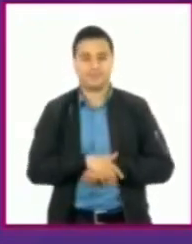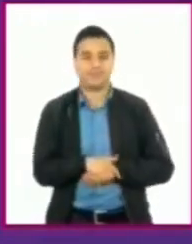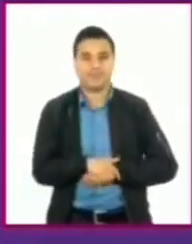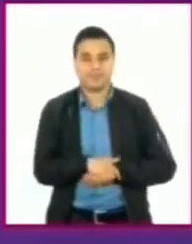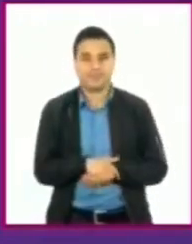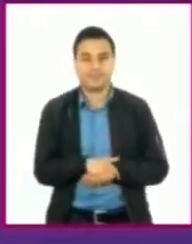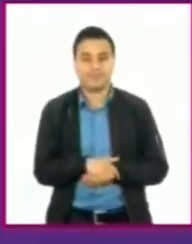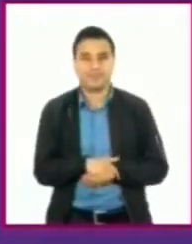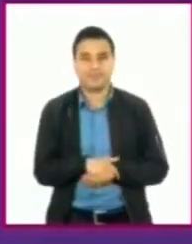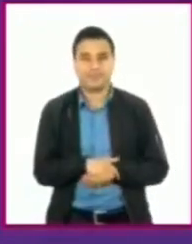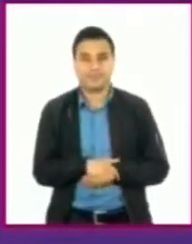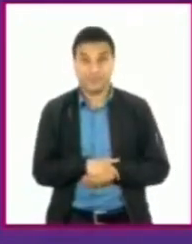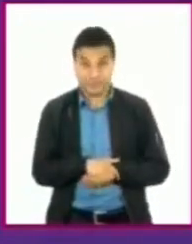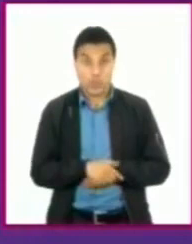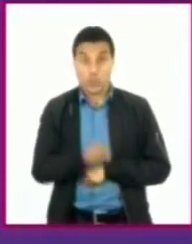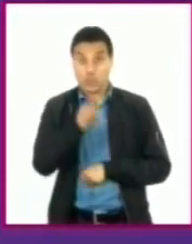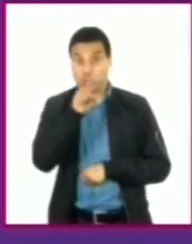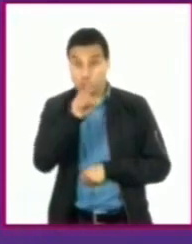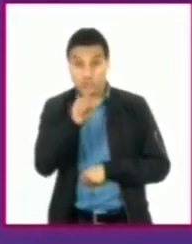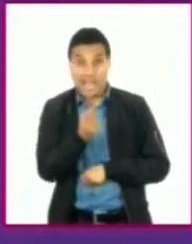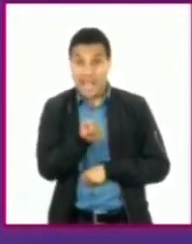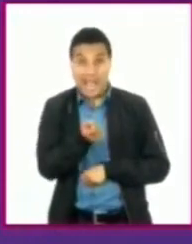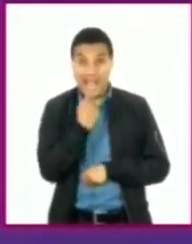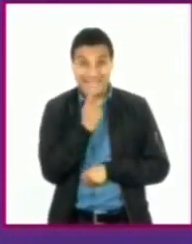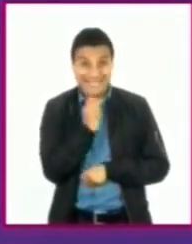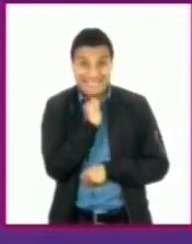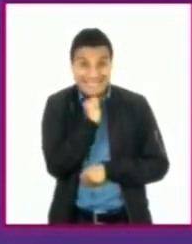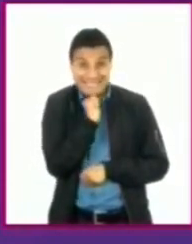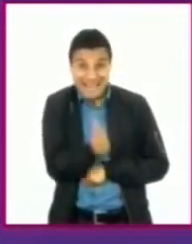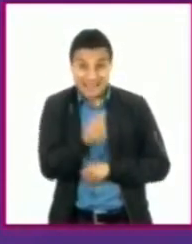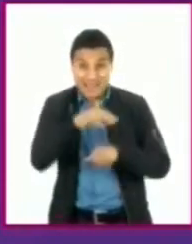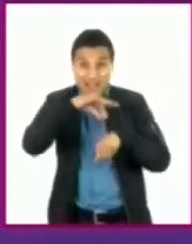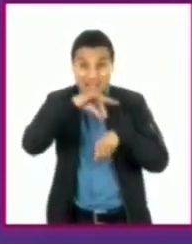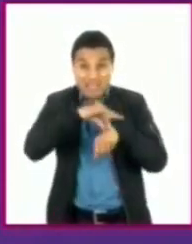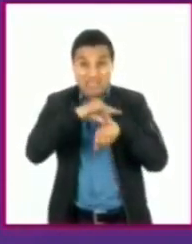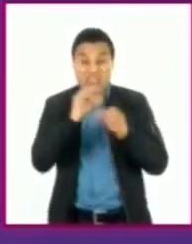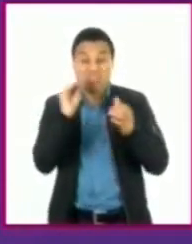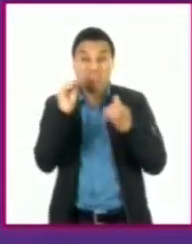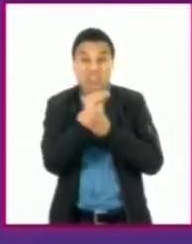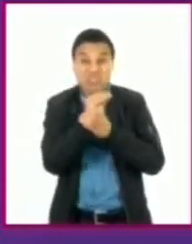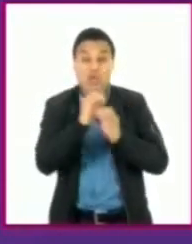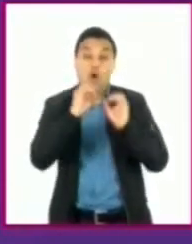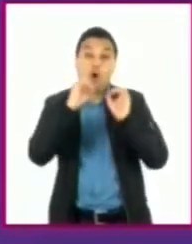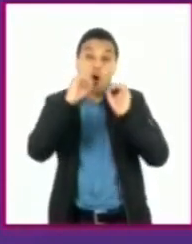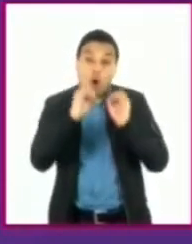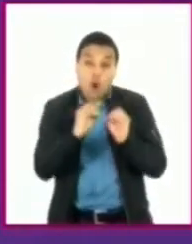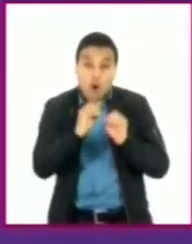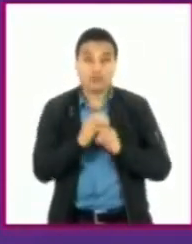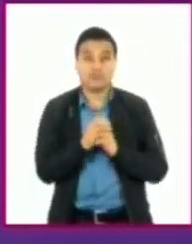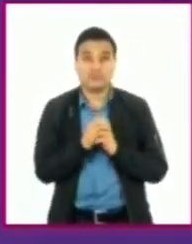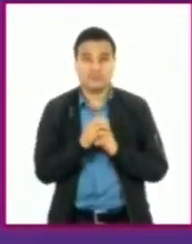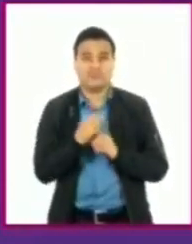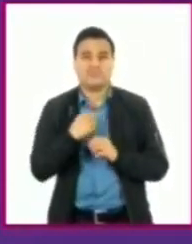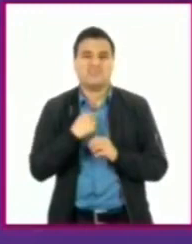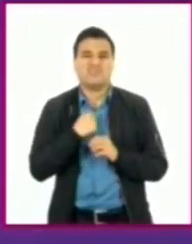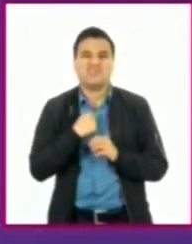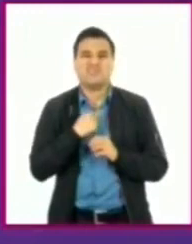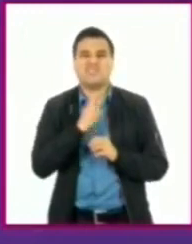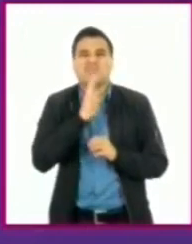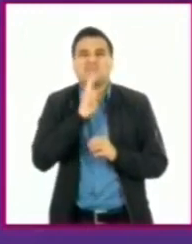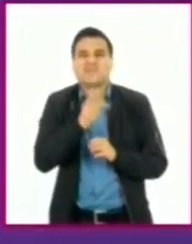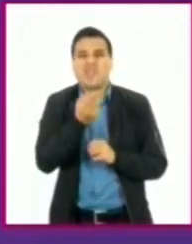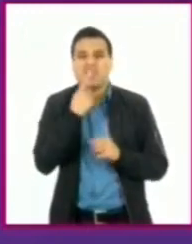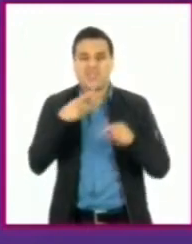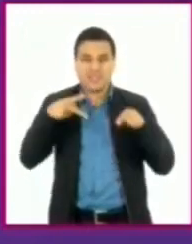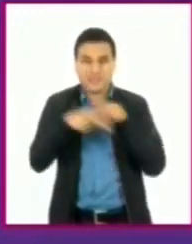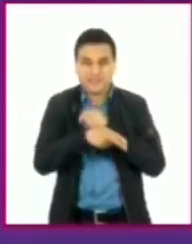Cuando no se toman los antibióticos como lo indica el médico o se interrumpe el tiempo que requiere el tratamiento, provoca